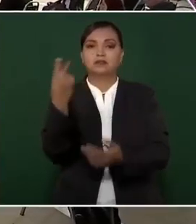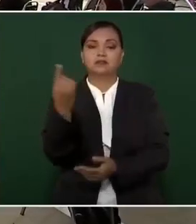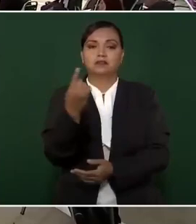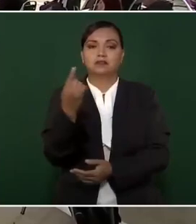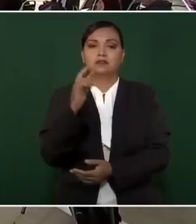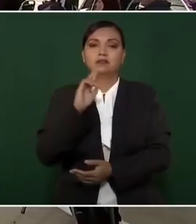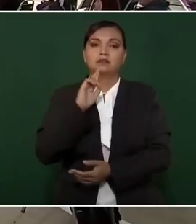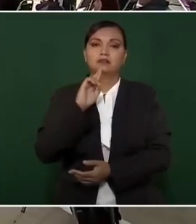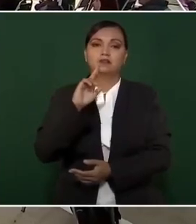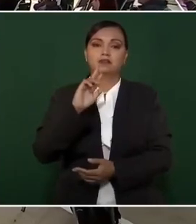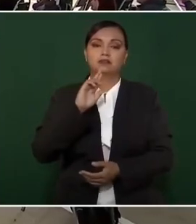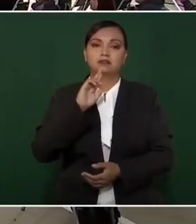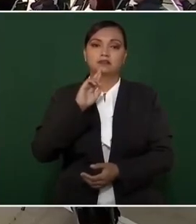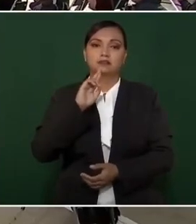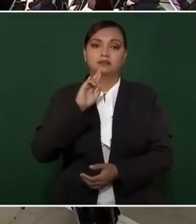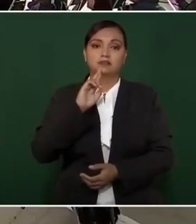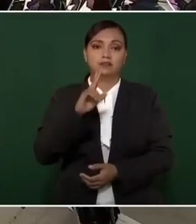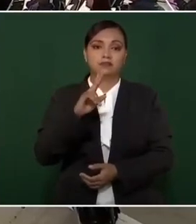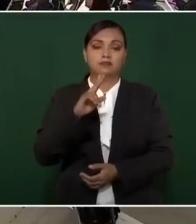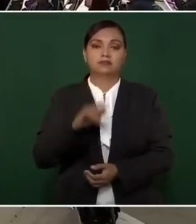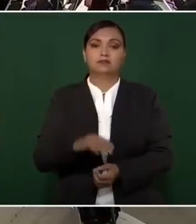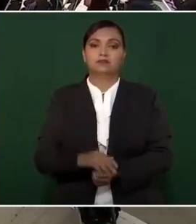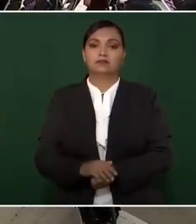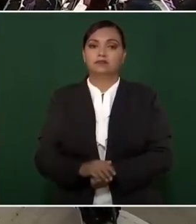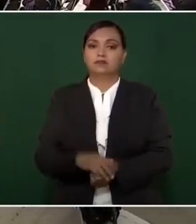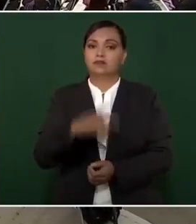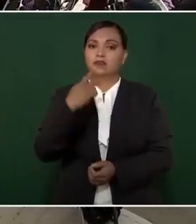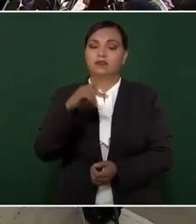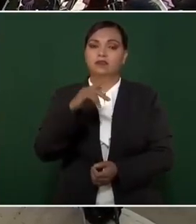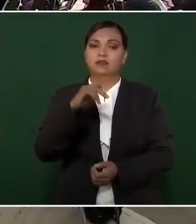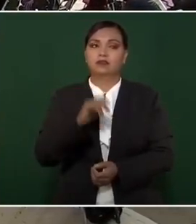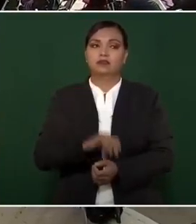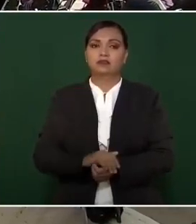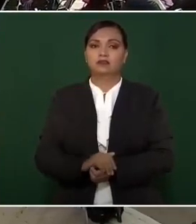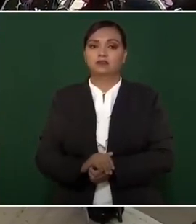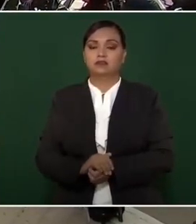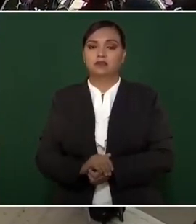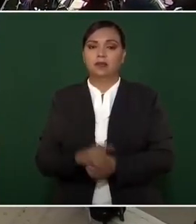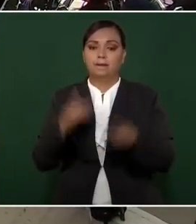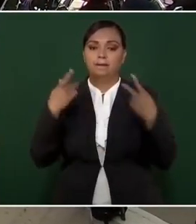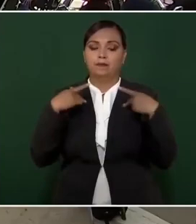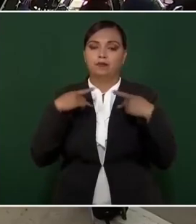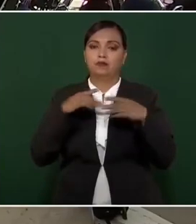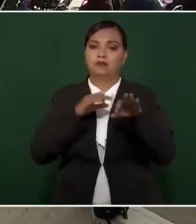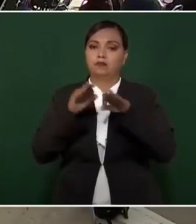resolver las mismas autoridades locales.